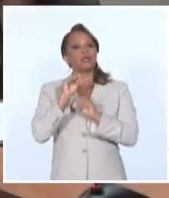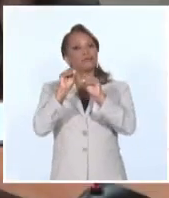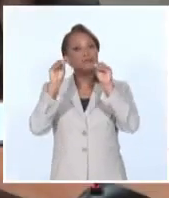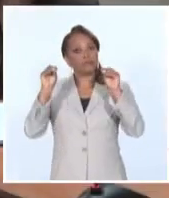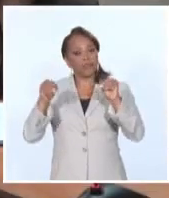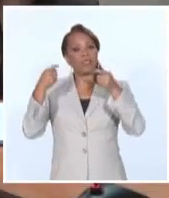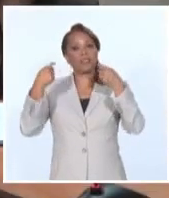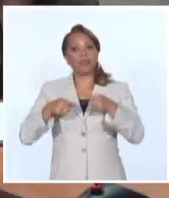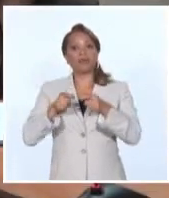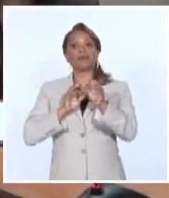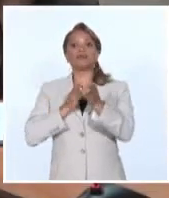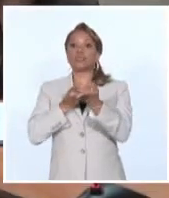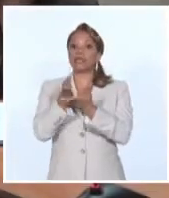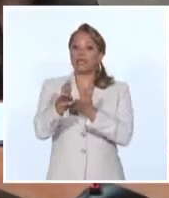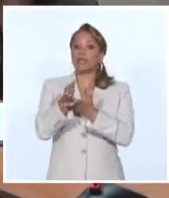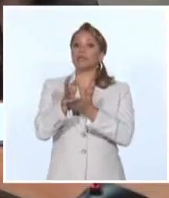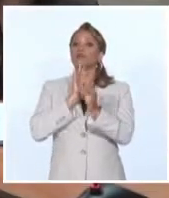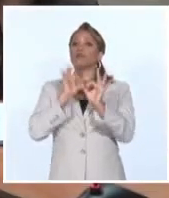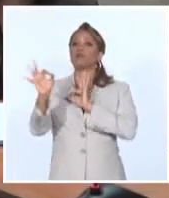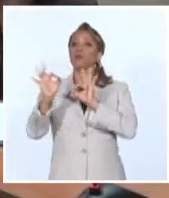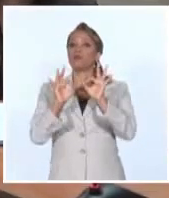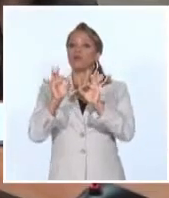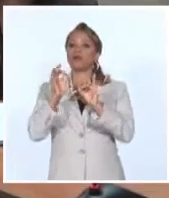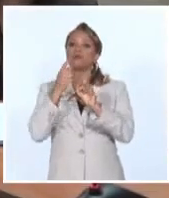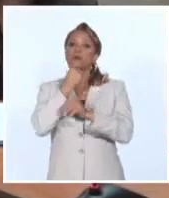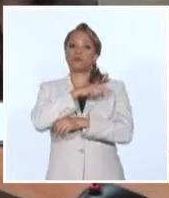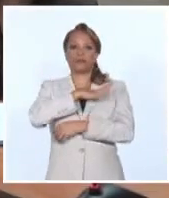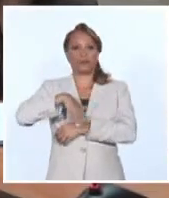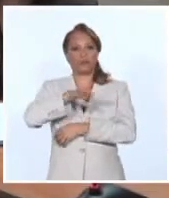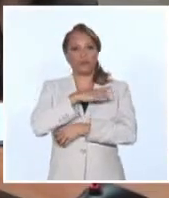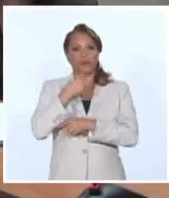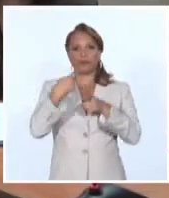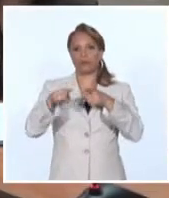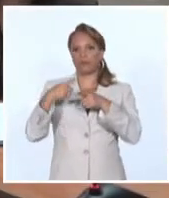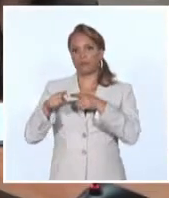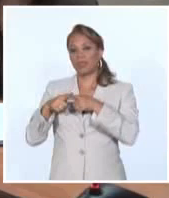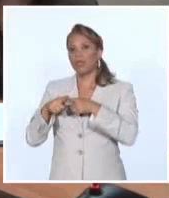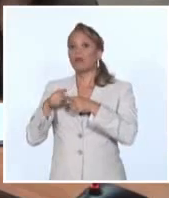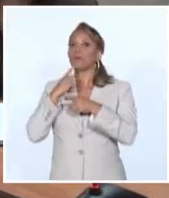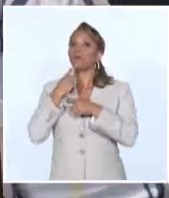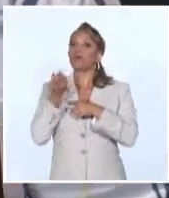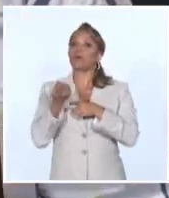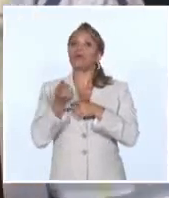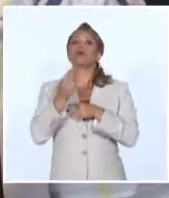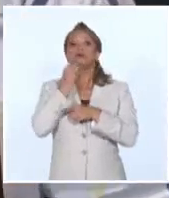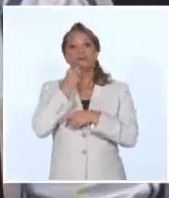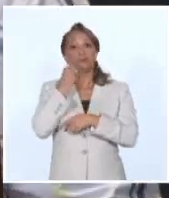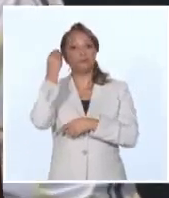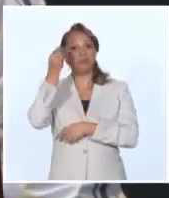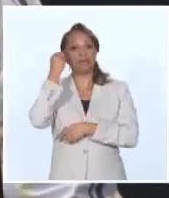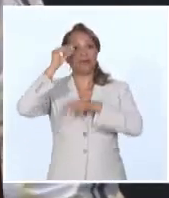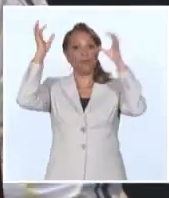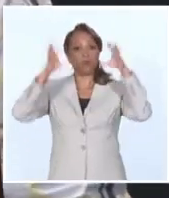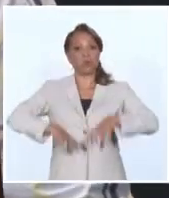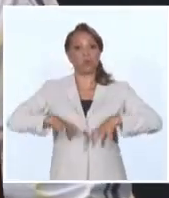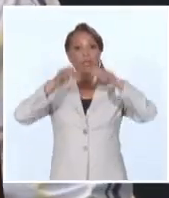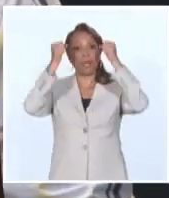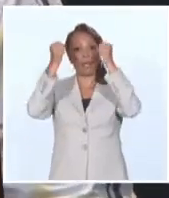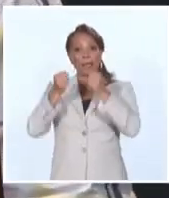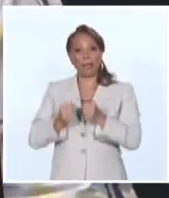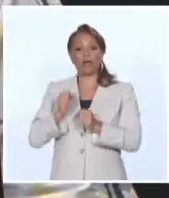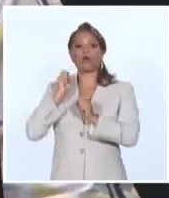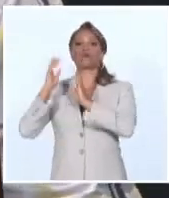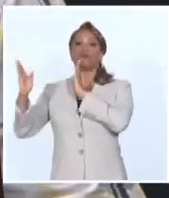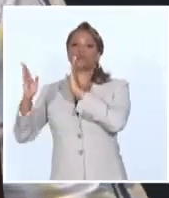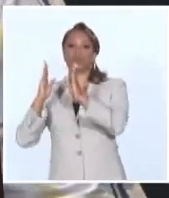preservar en lo adelante las vidas humanas y bienes materiales porque los pronósticos indican lluvias fuertes e intensas en el occidente y